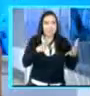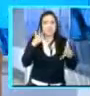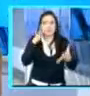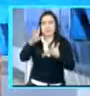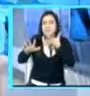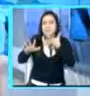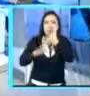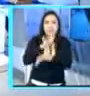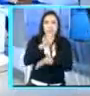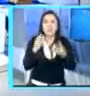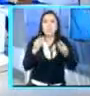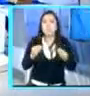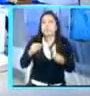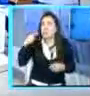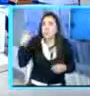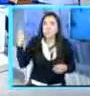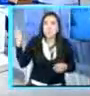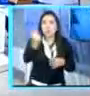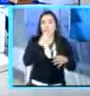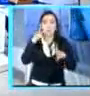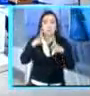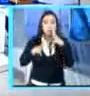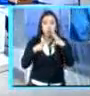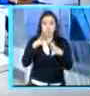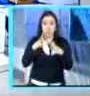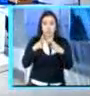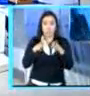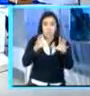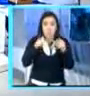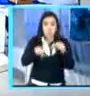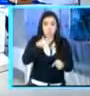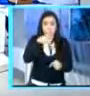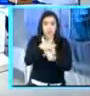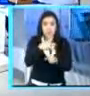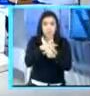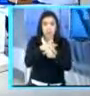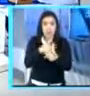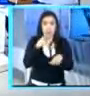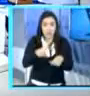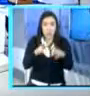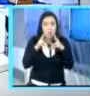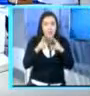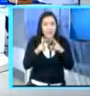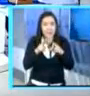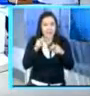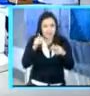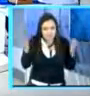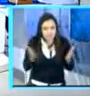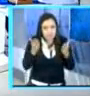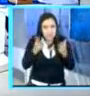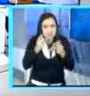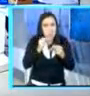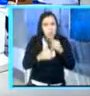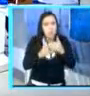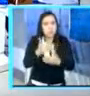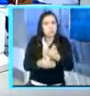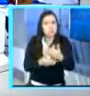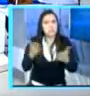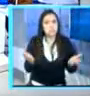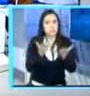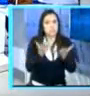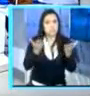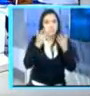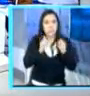está dando a nivel global, Guatemala, si Dios quiere, debido a que tuvo una política macroeconómica prudente, la va a poder